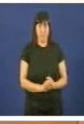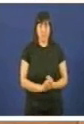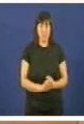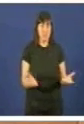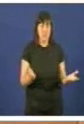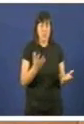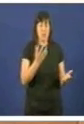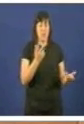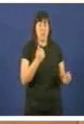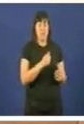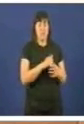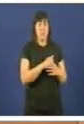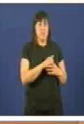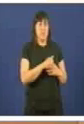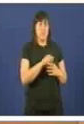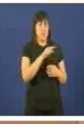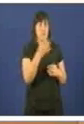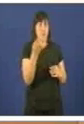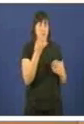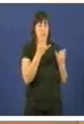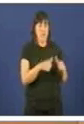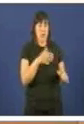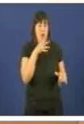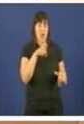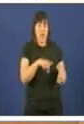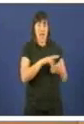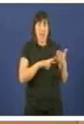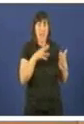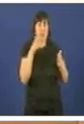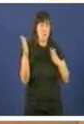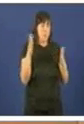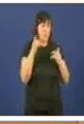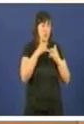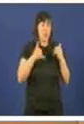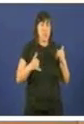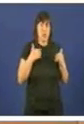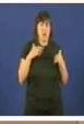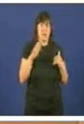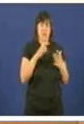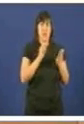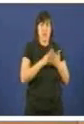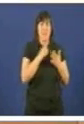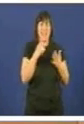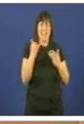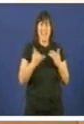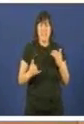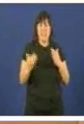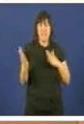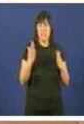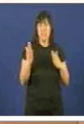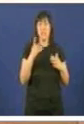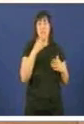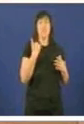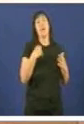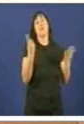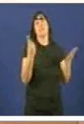señor Imerich, deberíamos de celebrar que en Galicia en plena crise económica eu volvo a repetir estemos incrementando seis